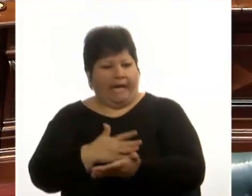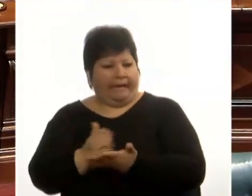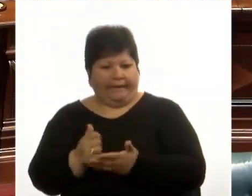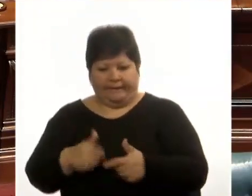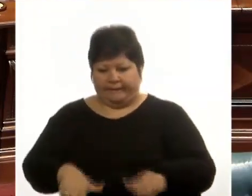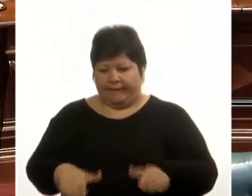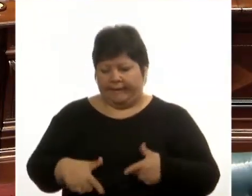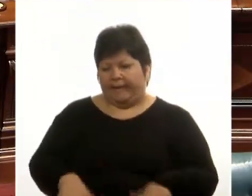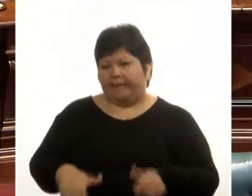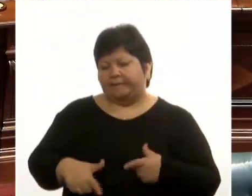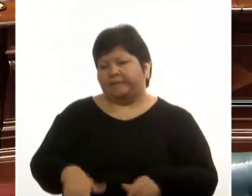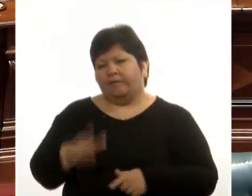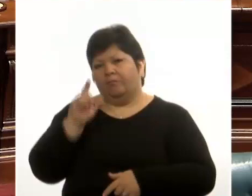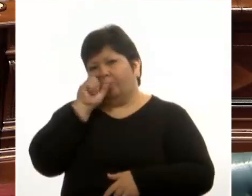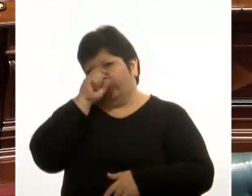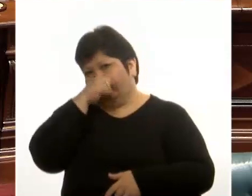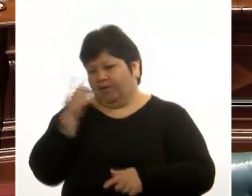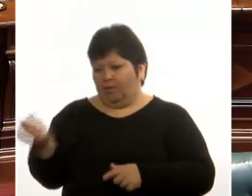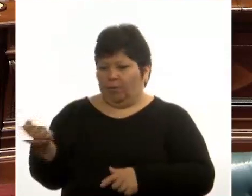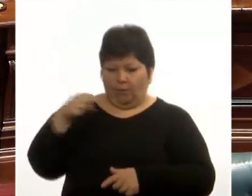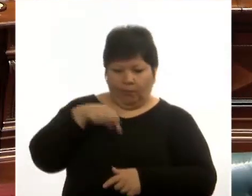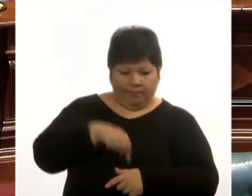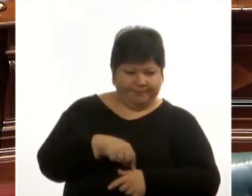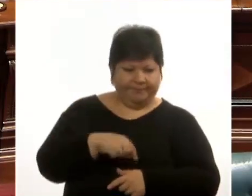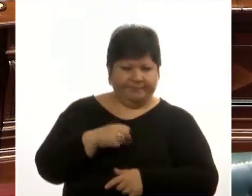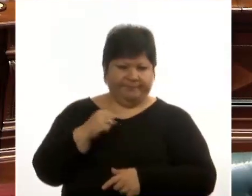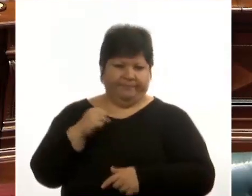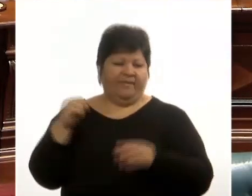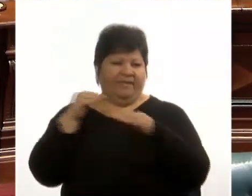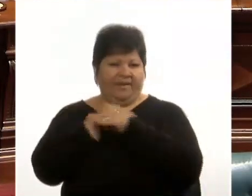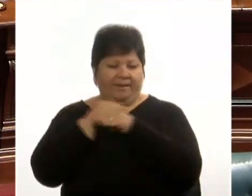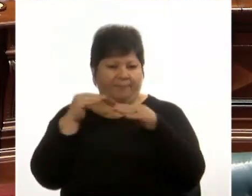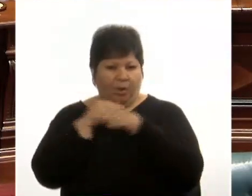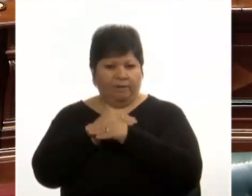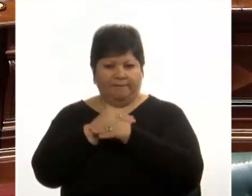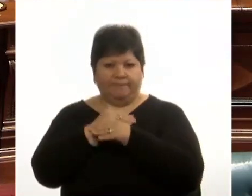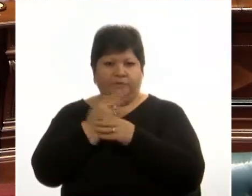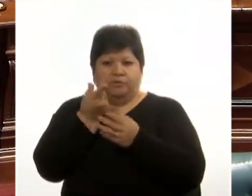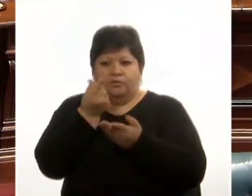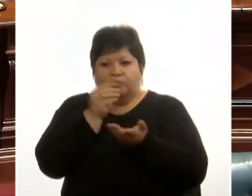Montevideo y su transporte. Si lo está subsidiando.